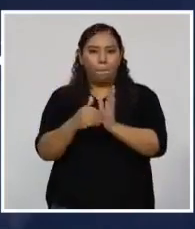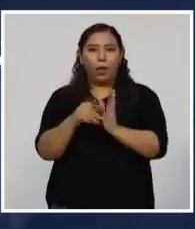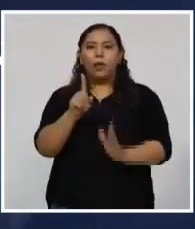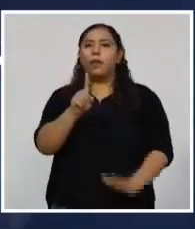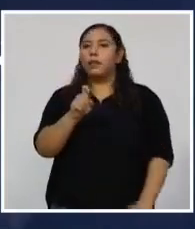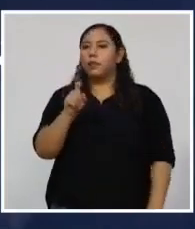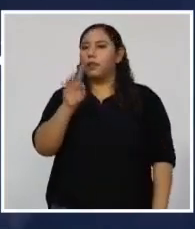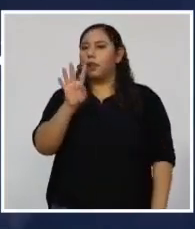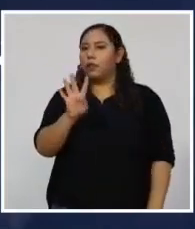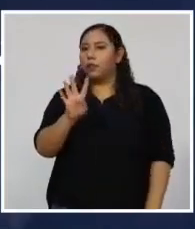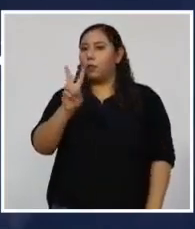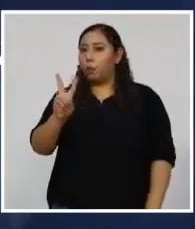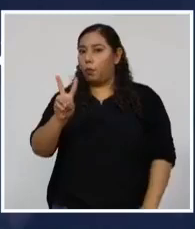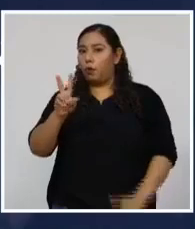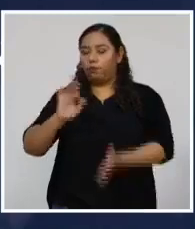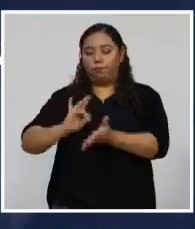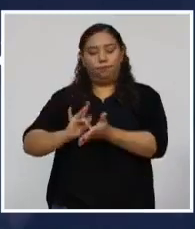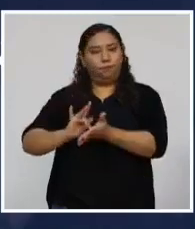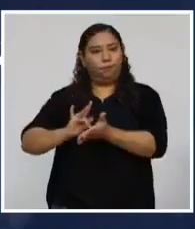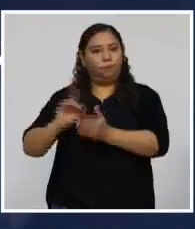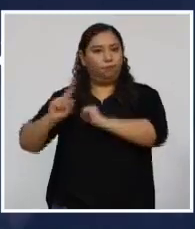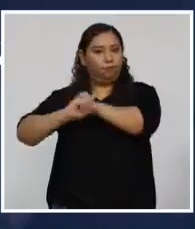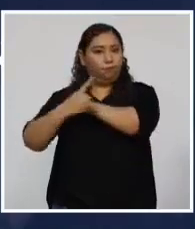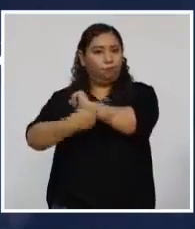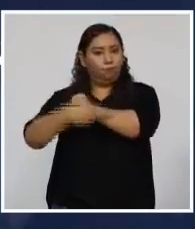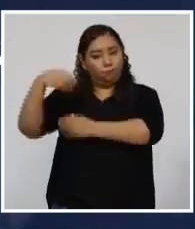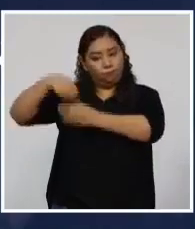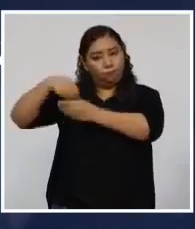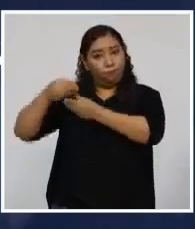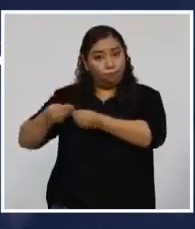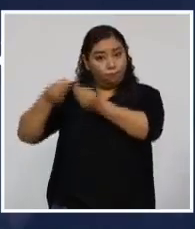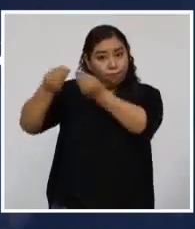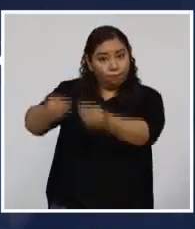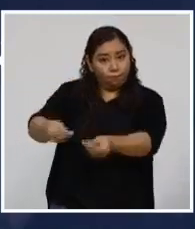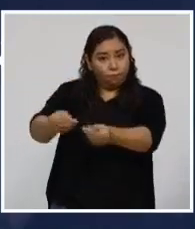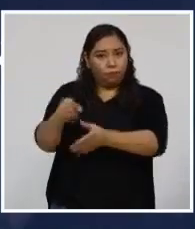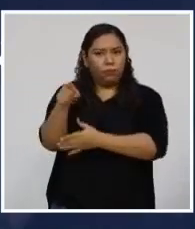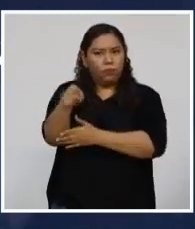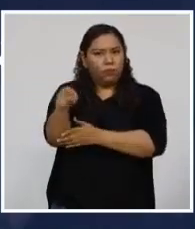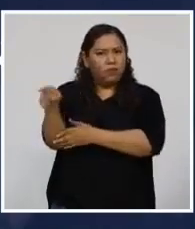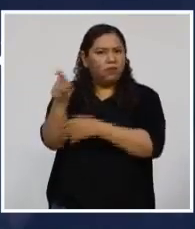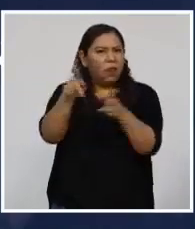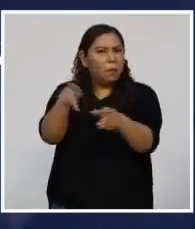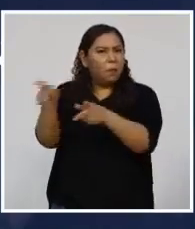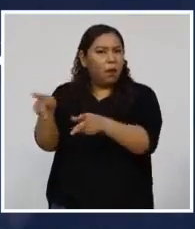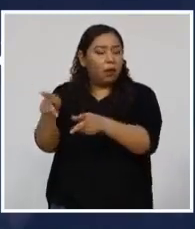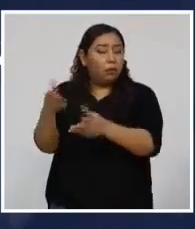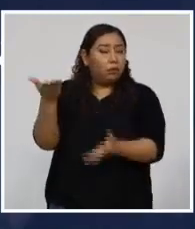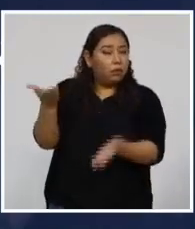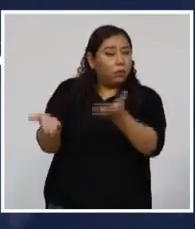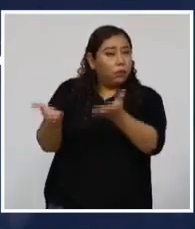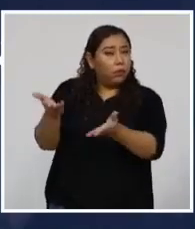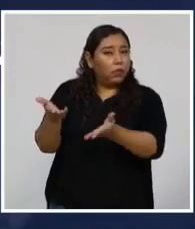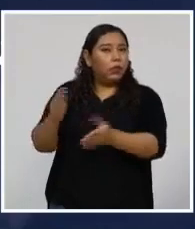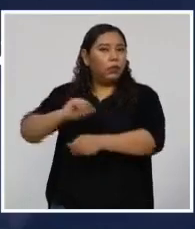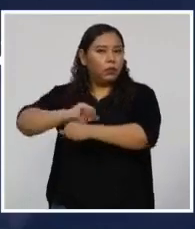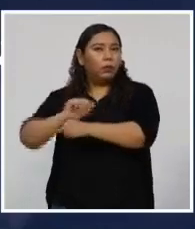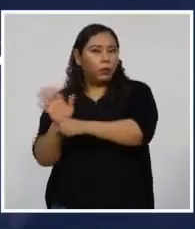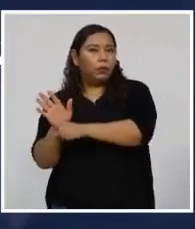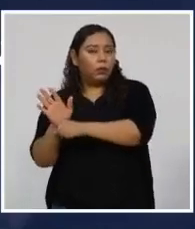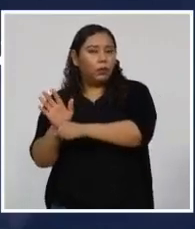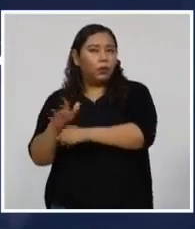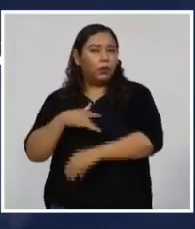142 tratamientos, se han entregado a personas sospechosas de padecer COVID-19,